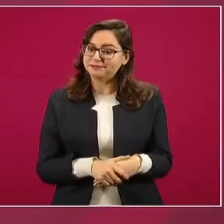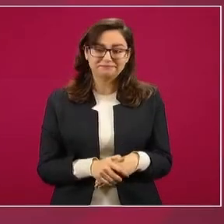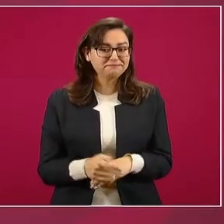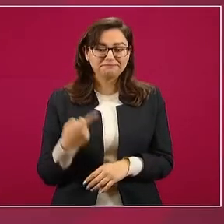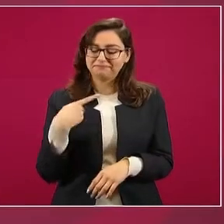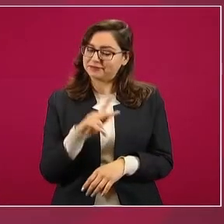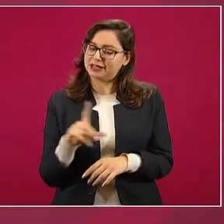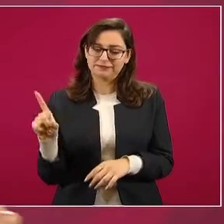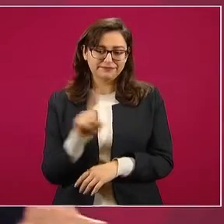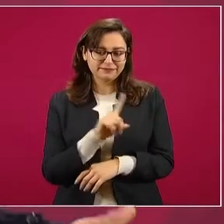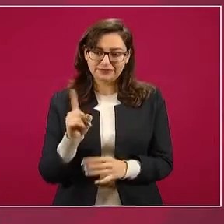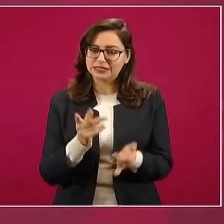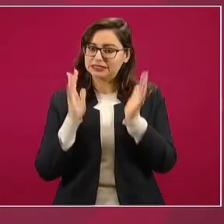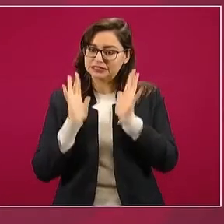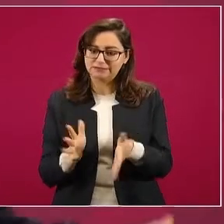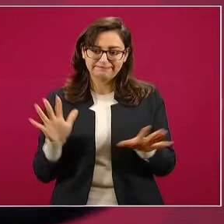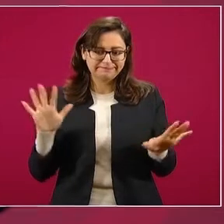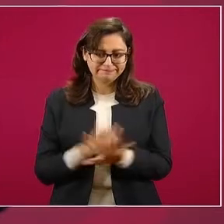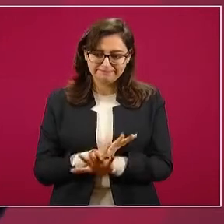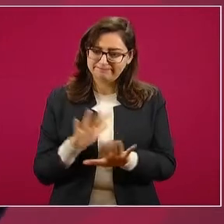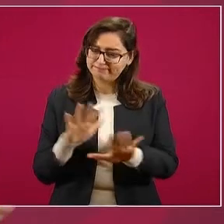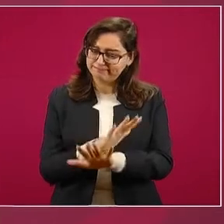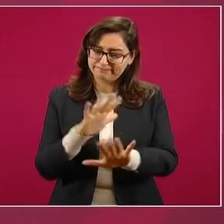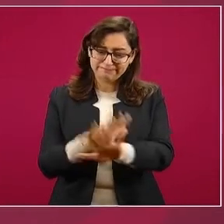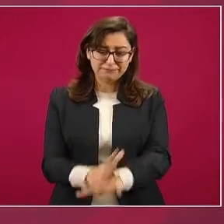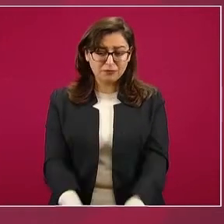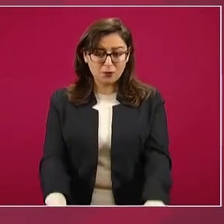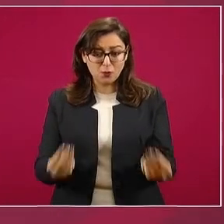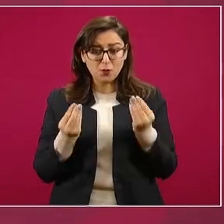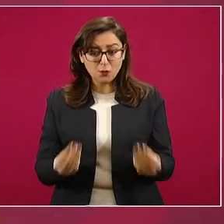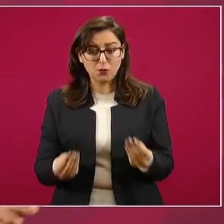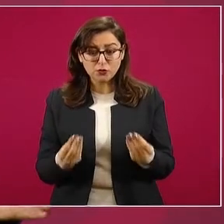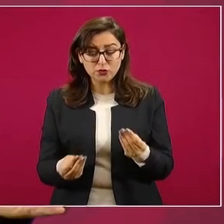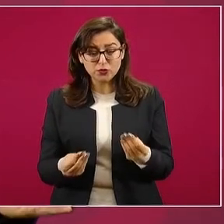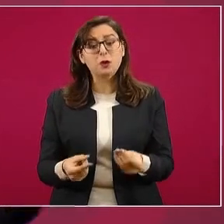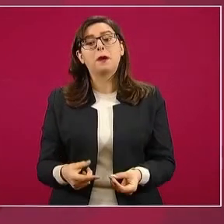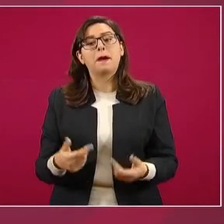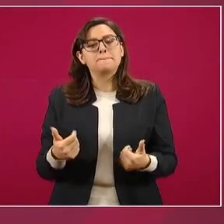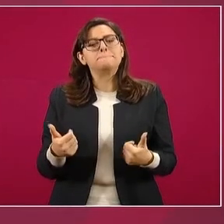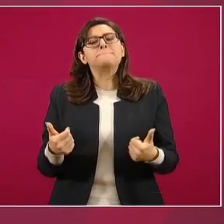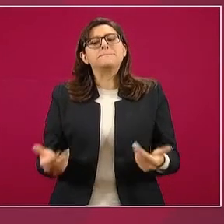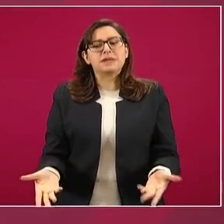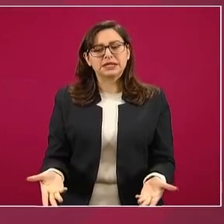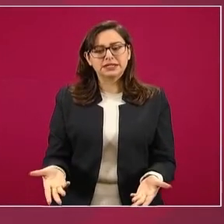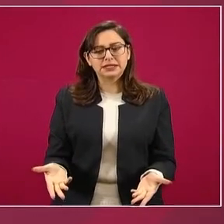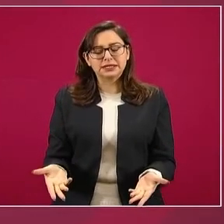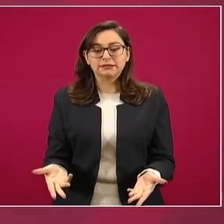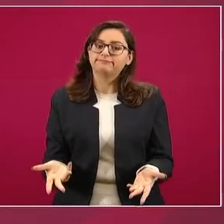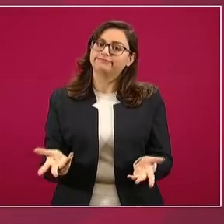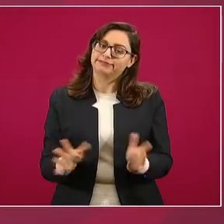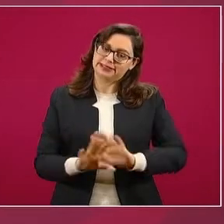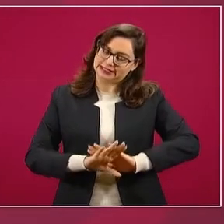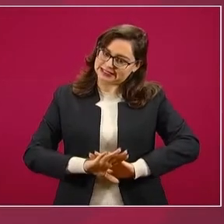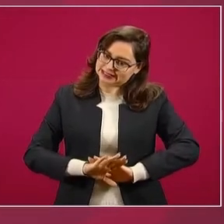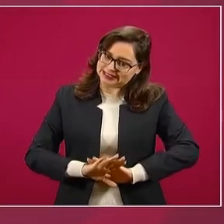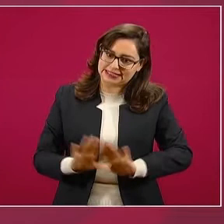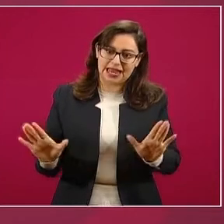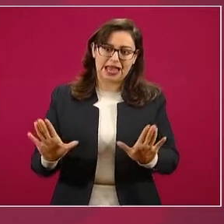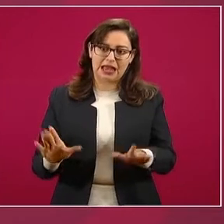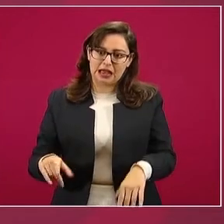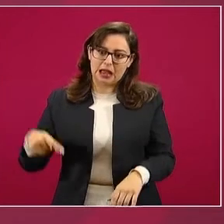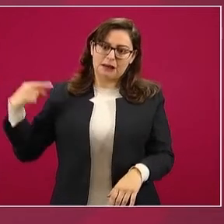para detener la inercia que